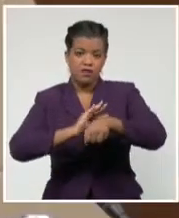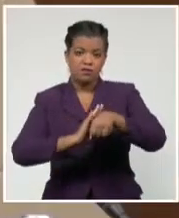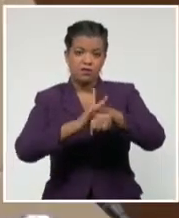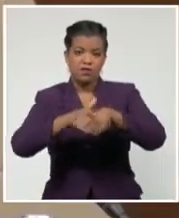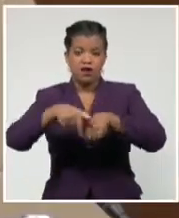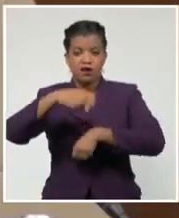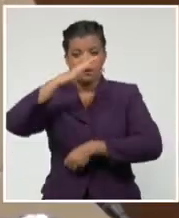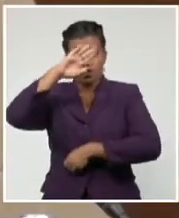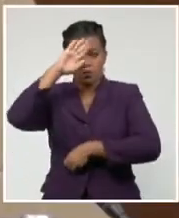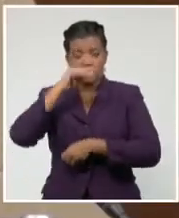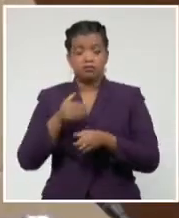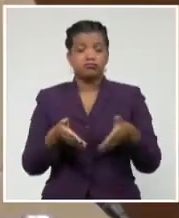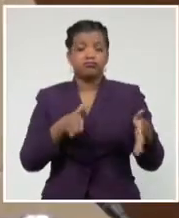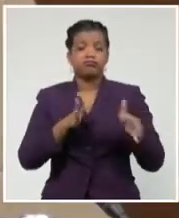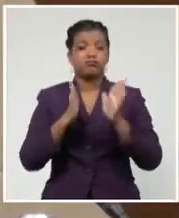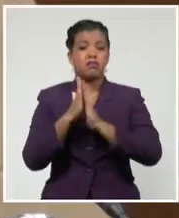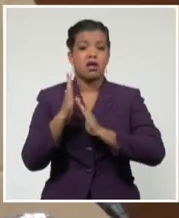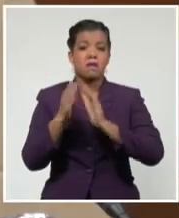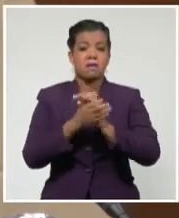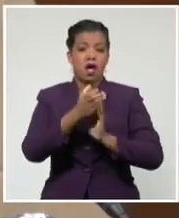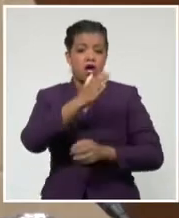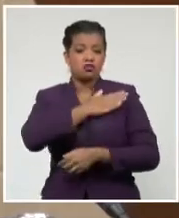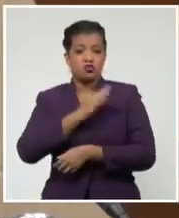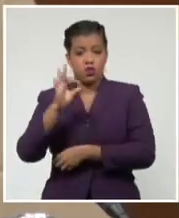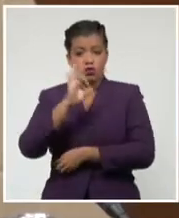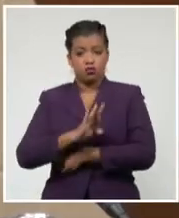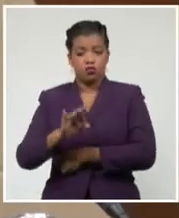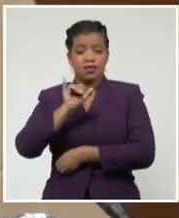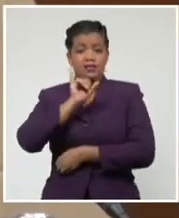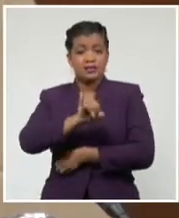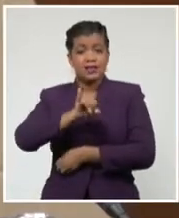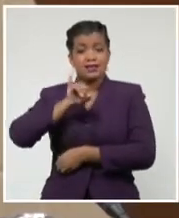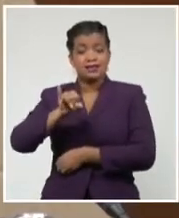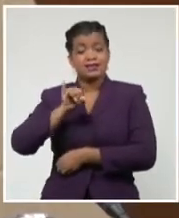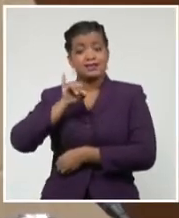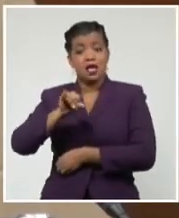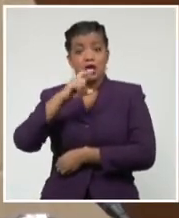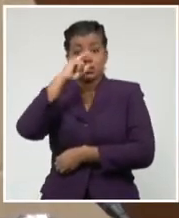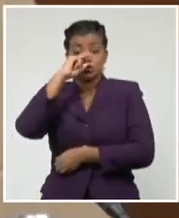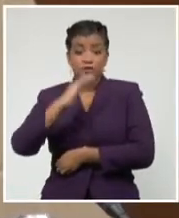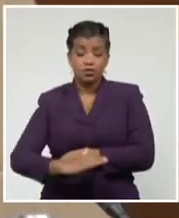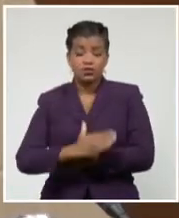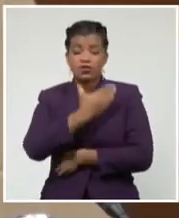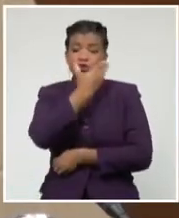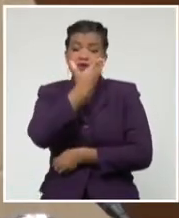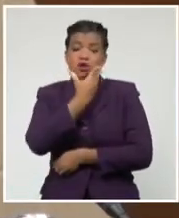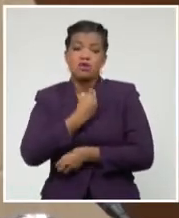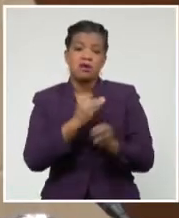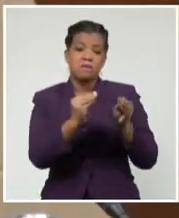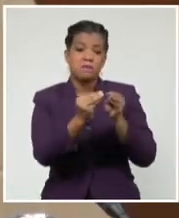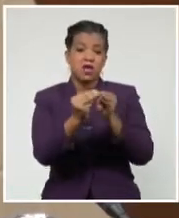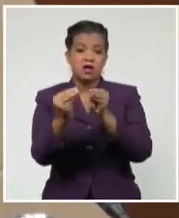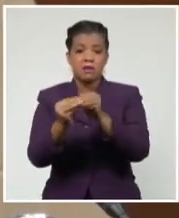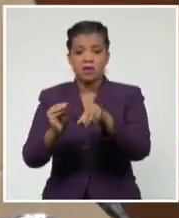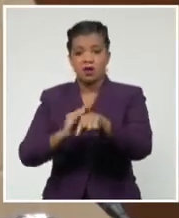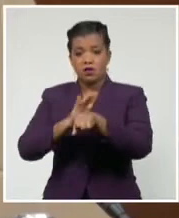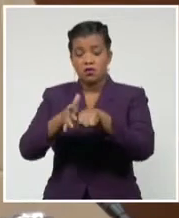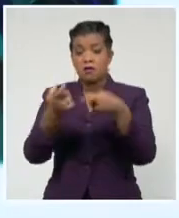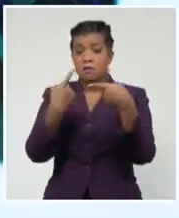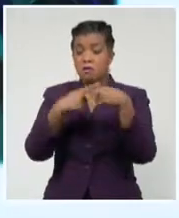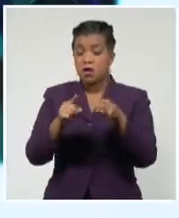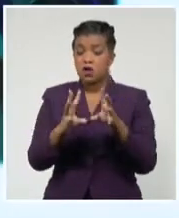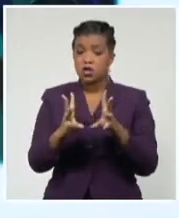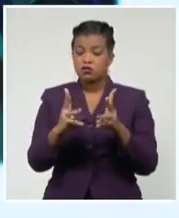Entre marzo y octubre, 666 niños y adolescentes se han contagiado con el virus, pero el mayor éxito